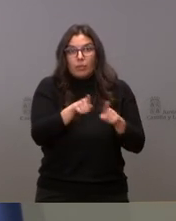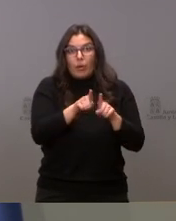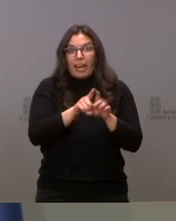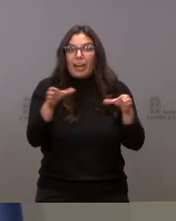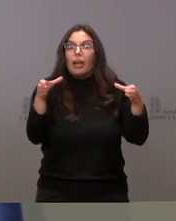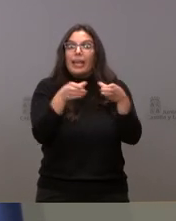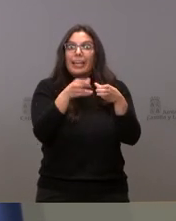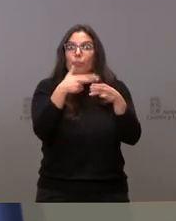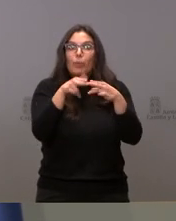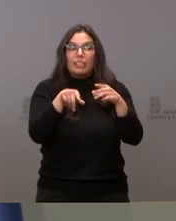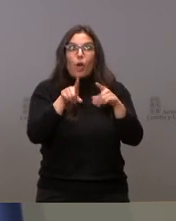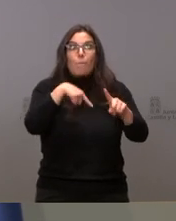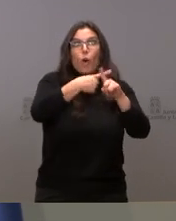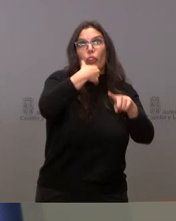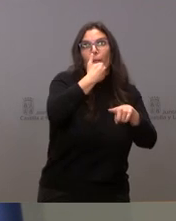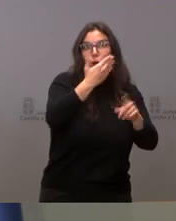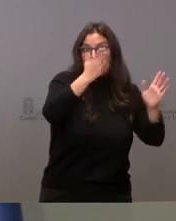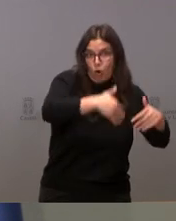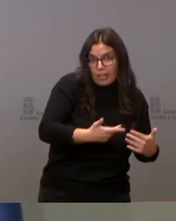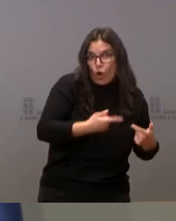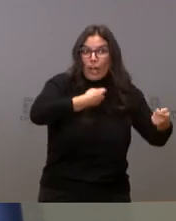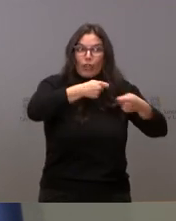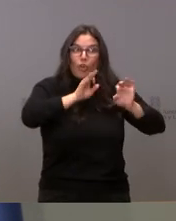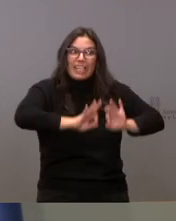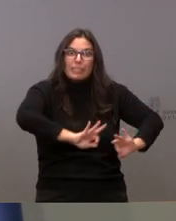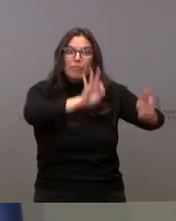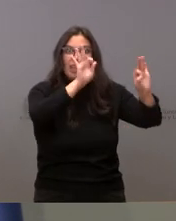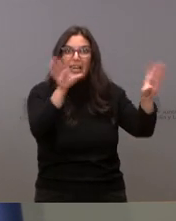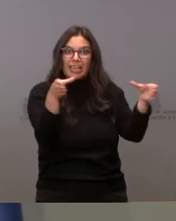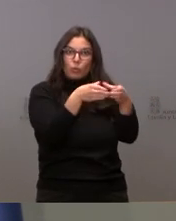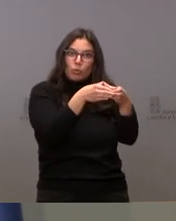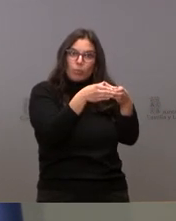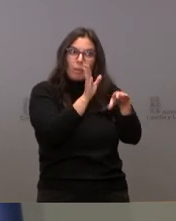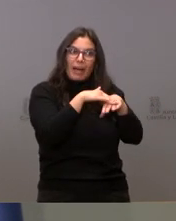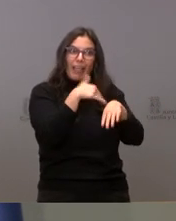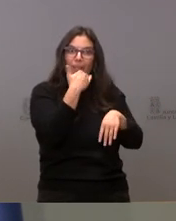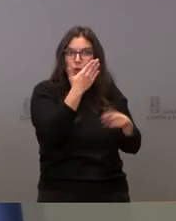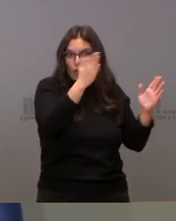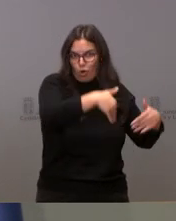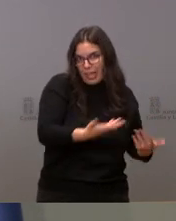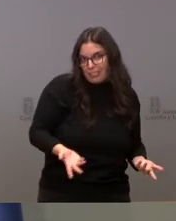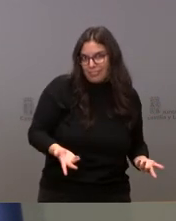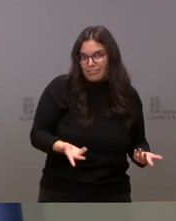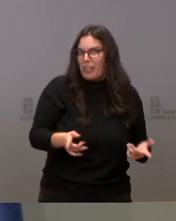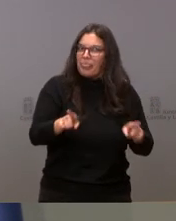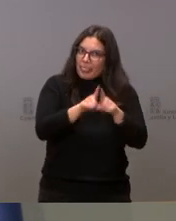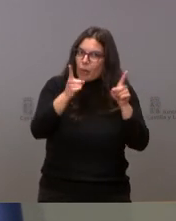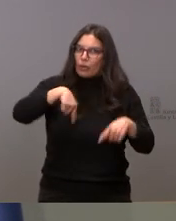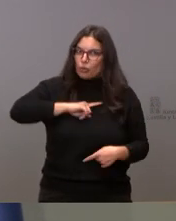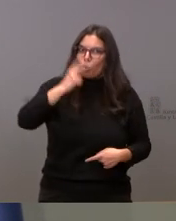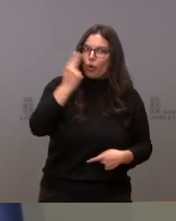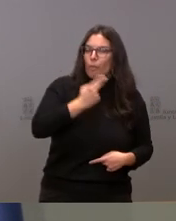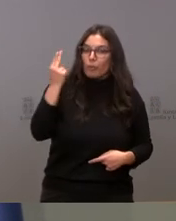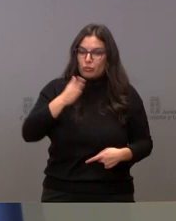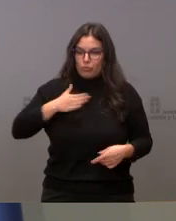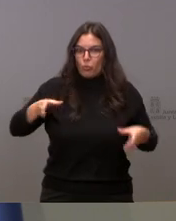y no hay una negociación específica con Zamora. Nuestro compromiso como